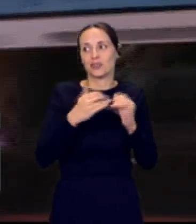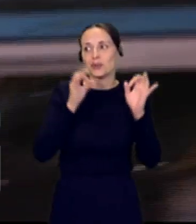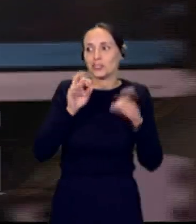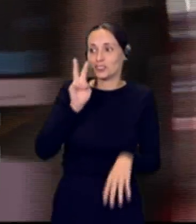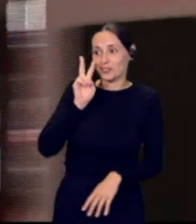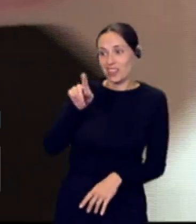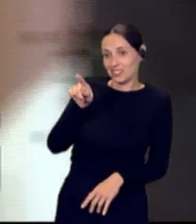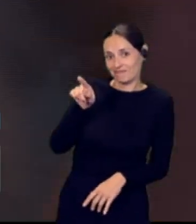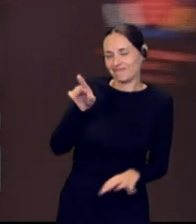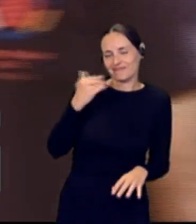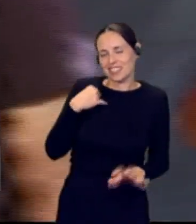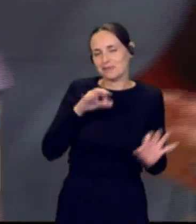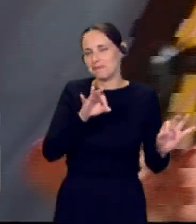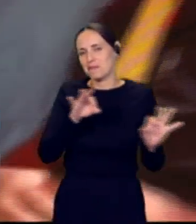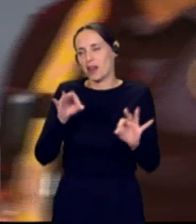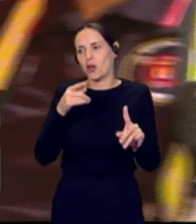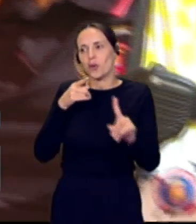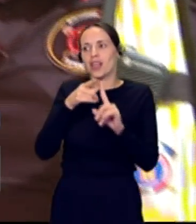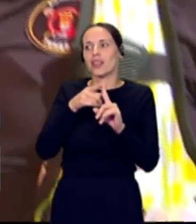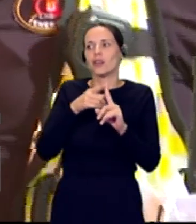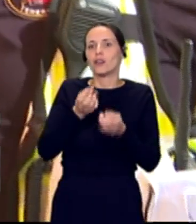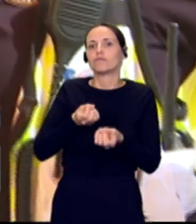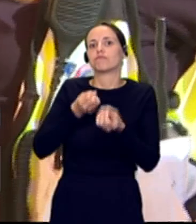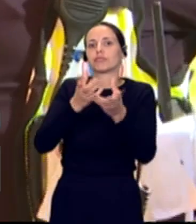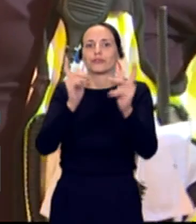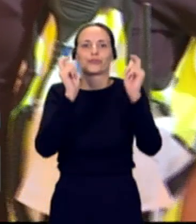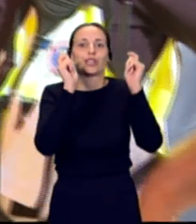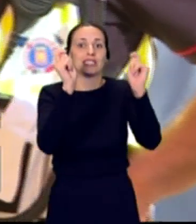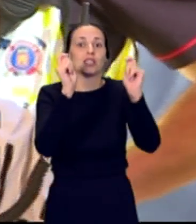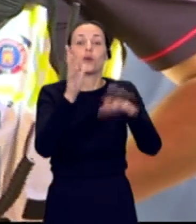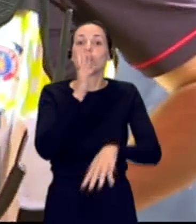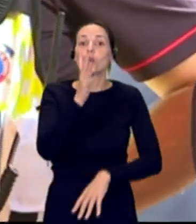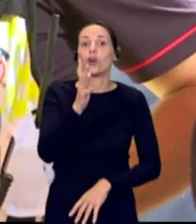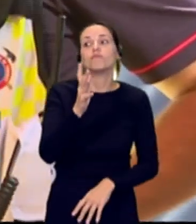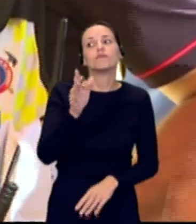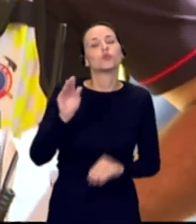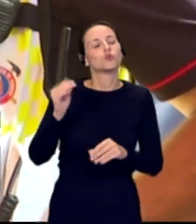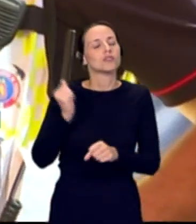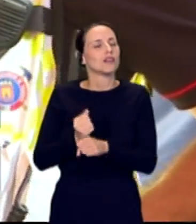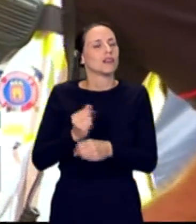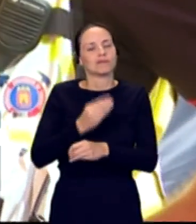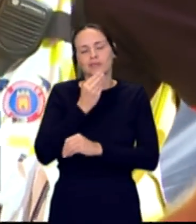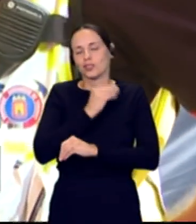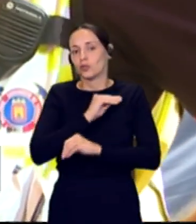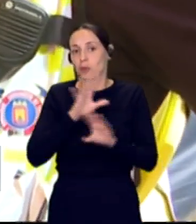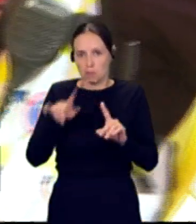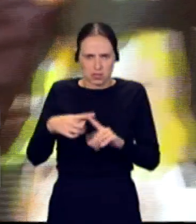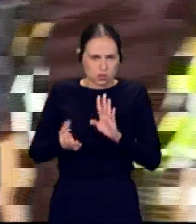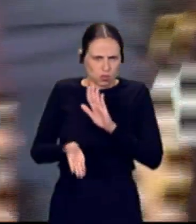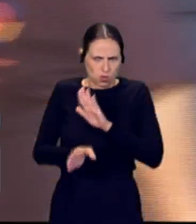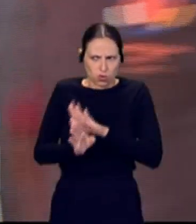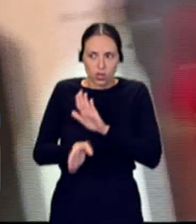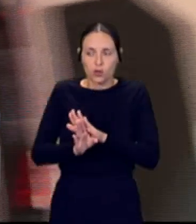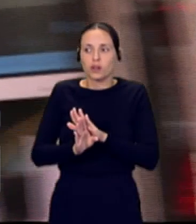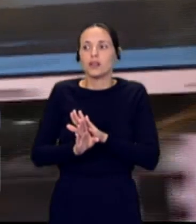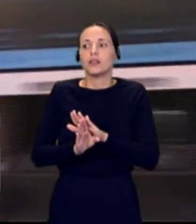ahora mismo, se está preparando para dar ese mensaje de felicitación porque tenemos que decir que han hecho un gran trabajo, lo siguen haciendo. Aquí están